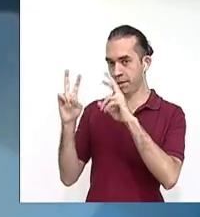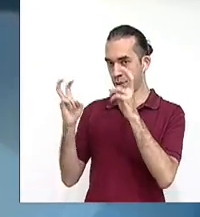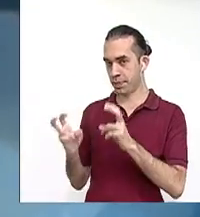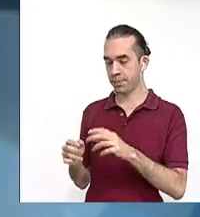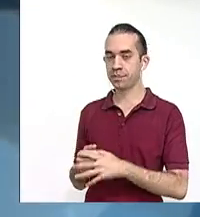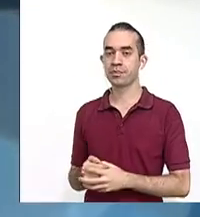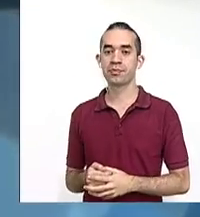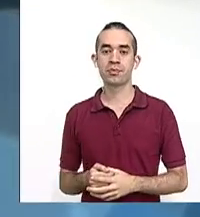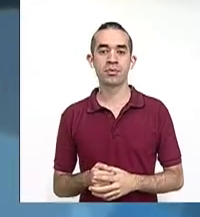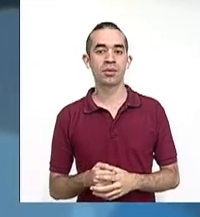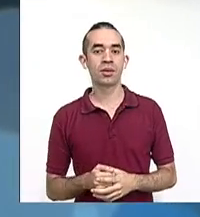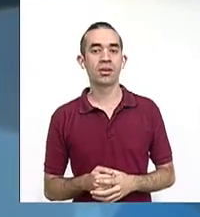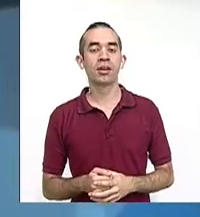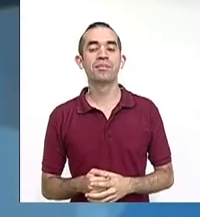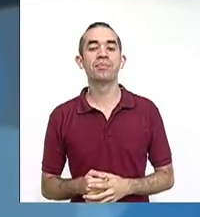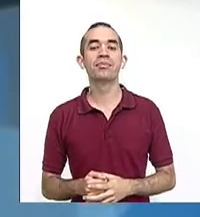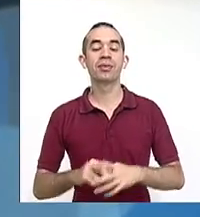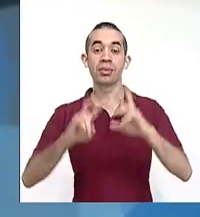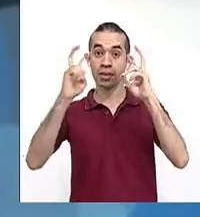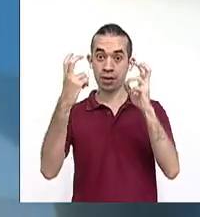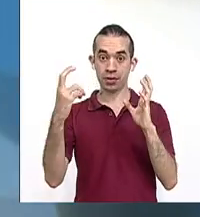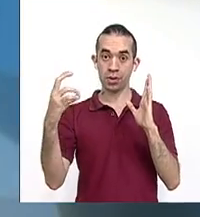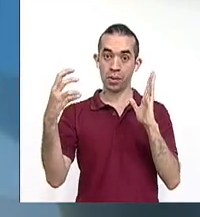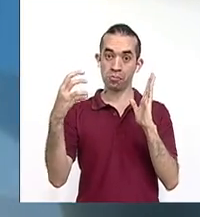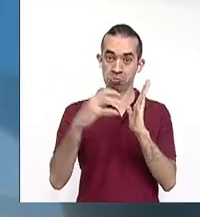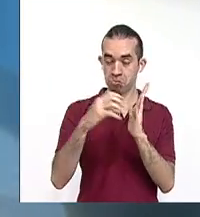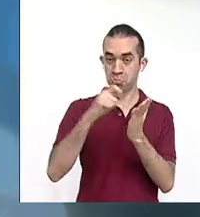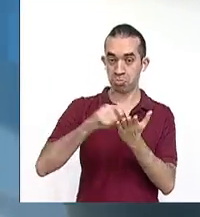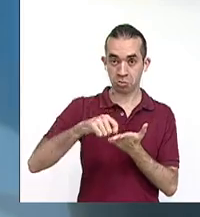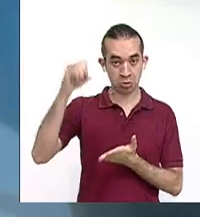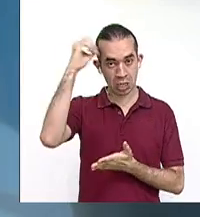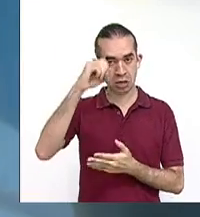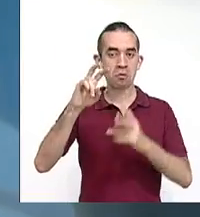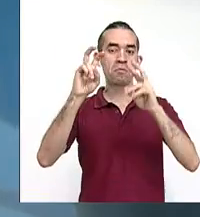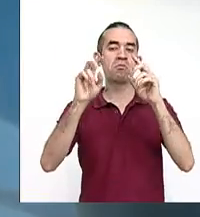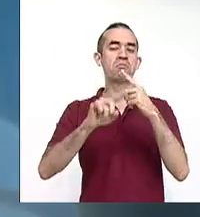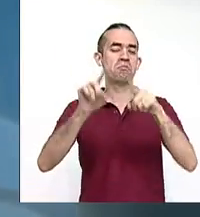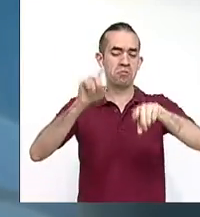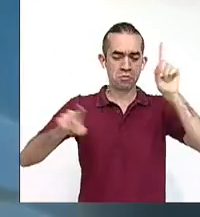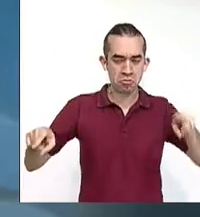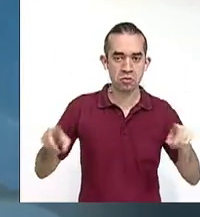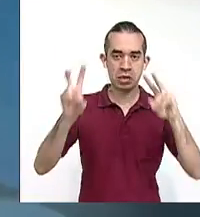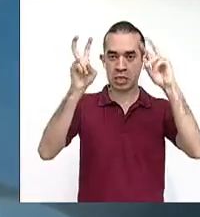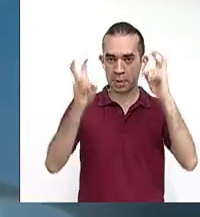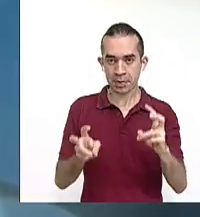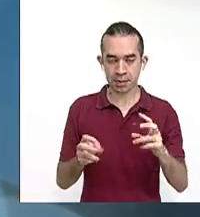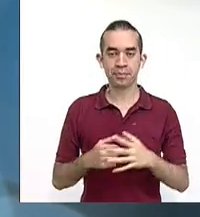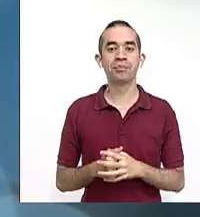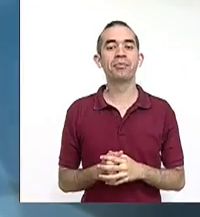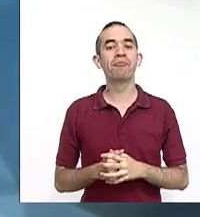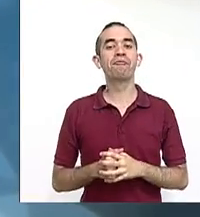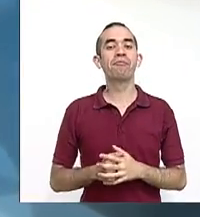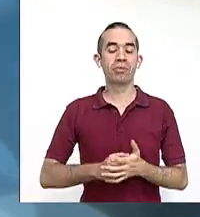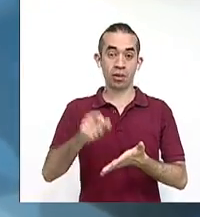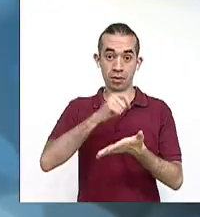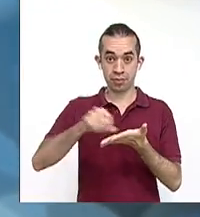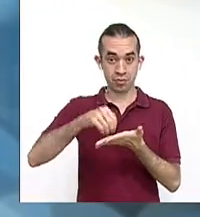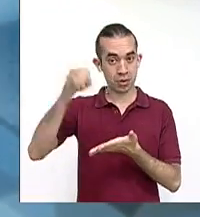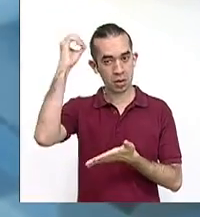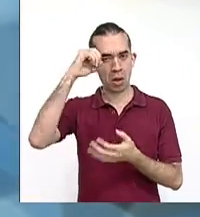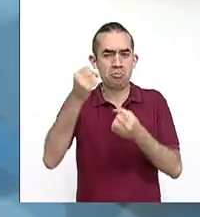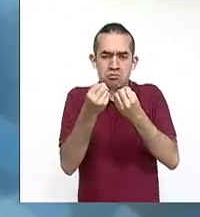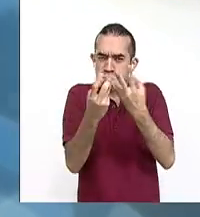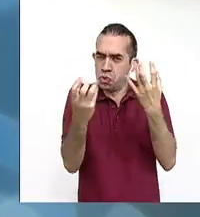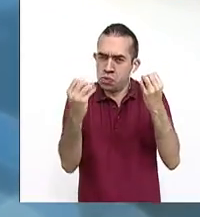El texto ensayístico presenta la vida matemática, es decir, encontraremos textos ensayísticos en los mismos temas.